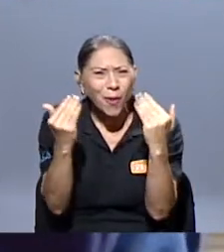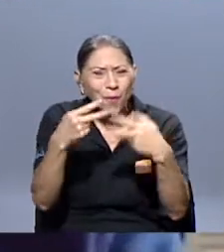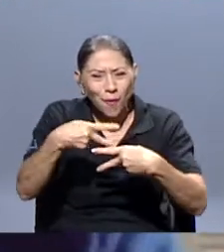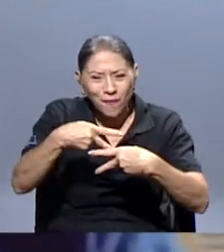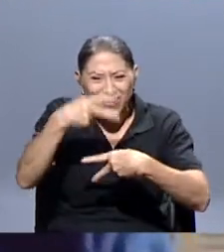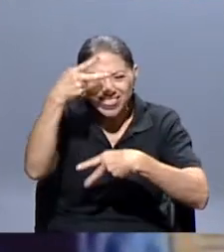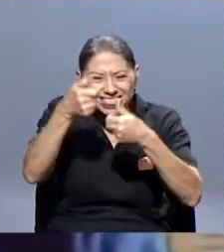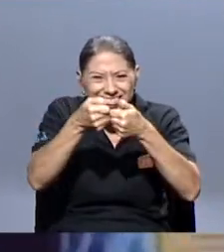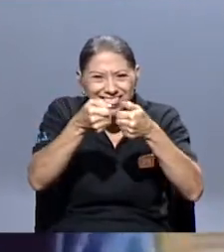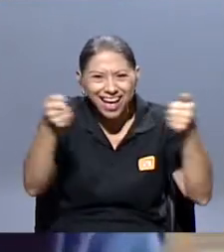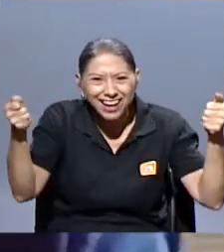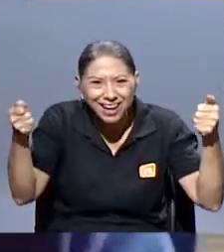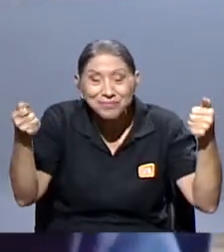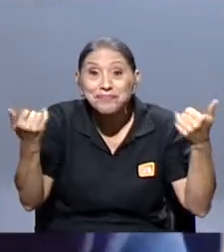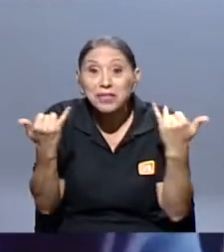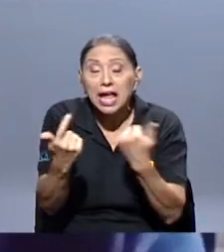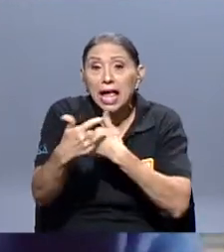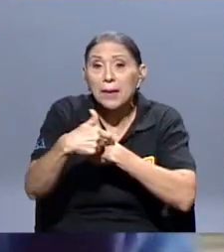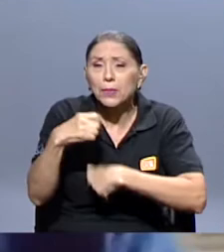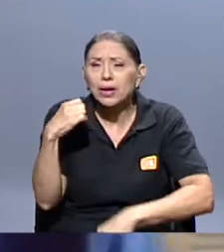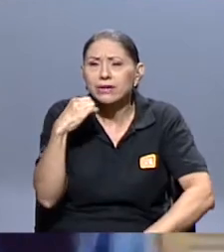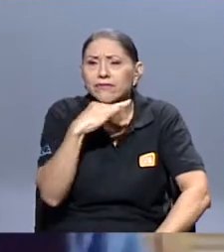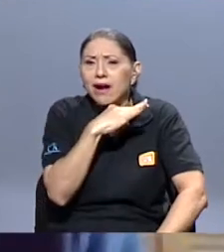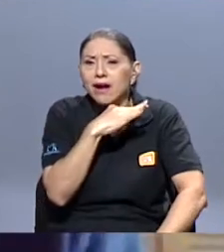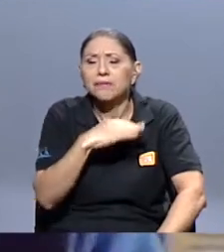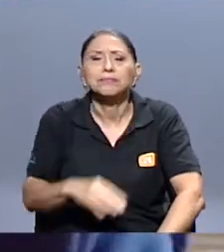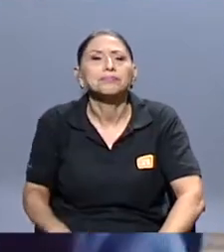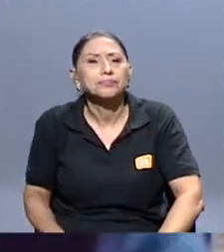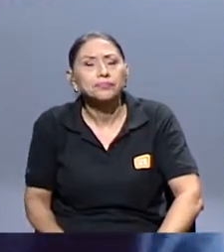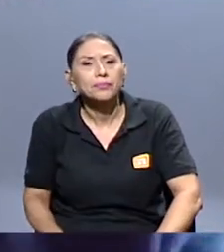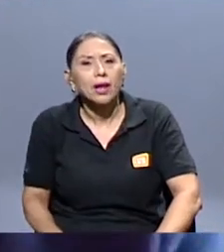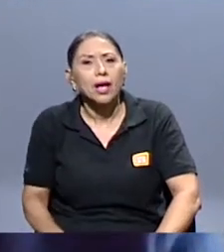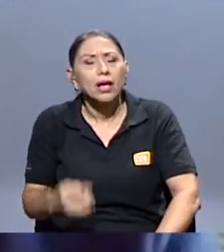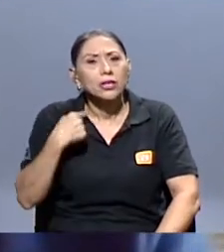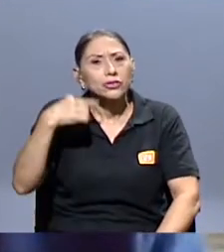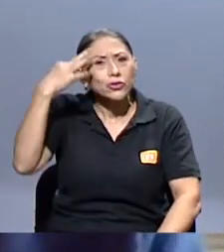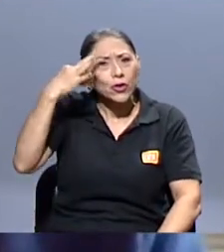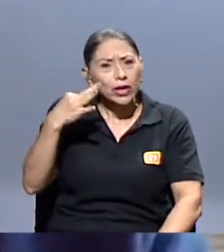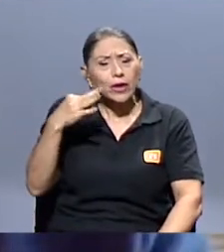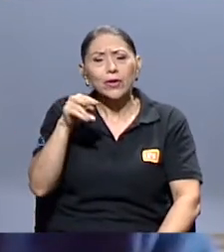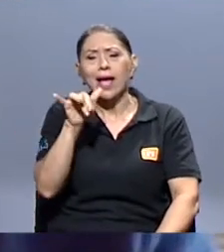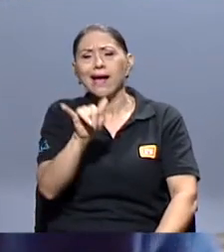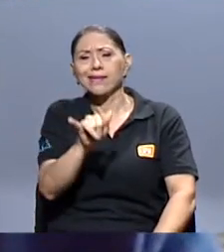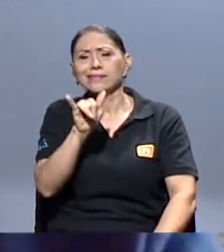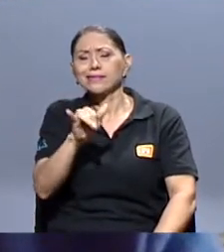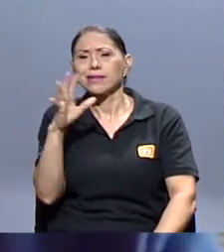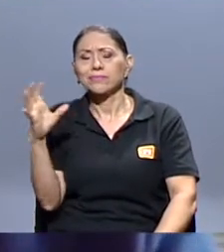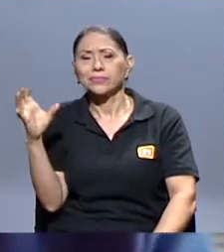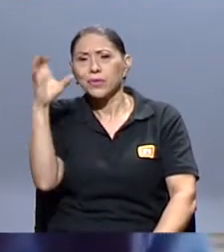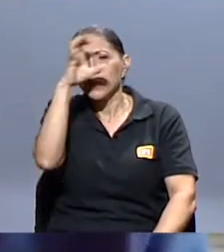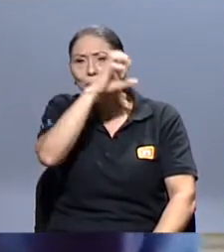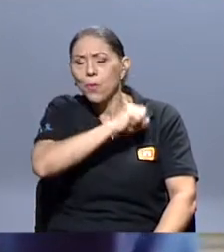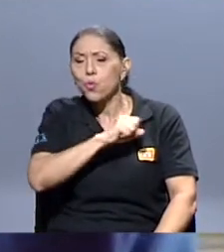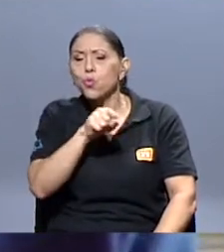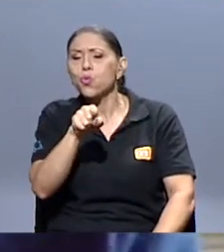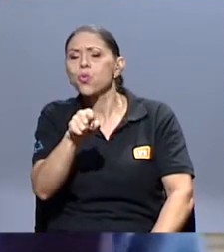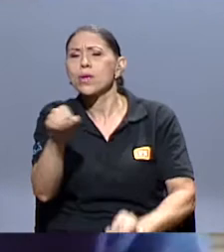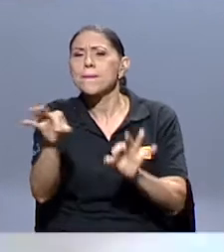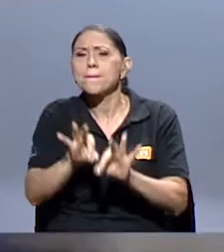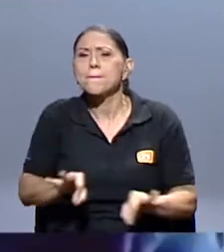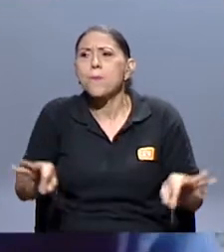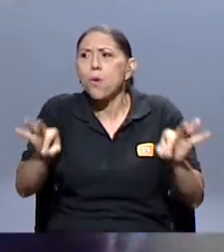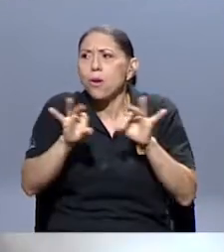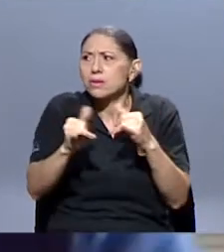Entonces yo creo que a través de eso uno puede valorar lo que tiene y